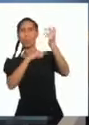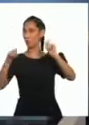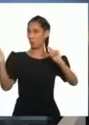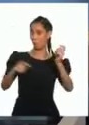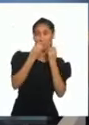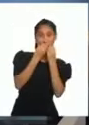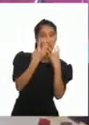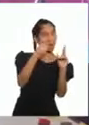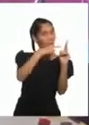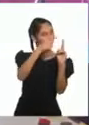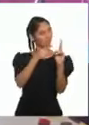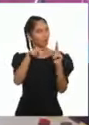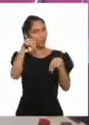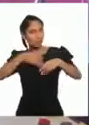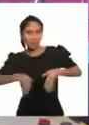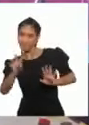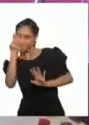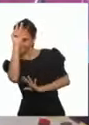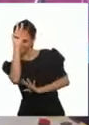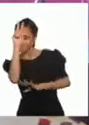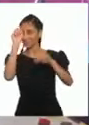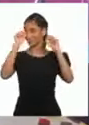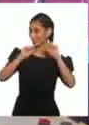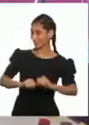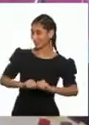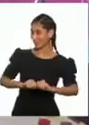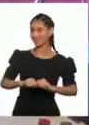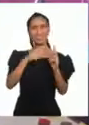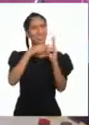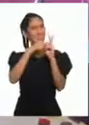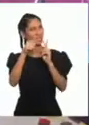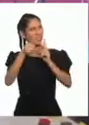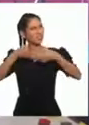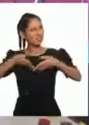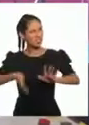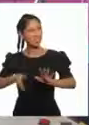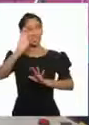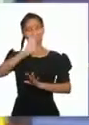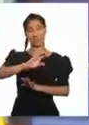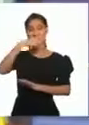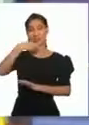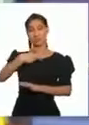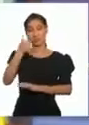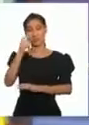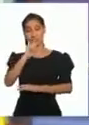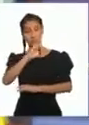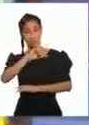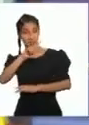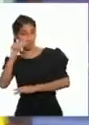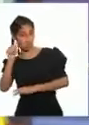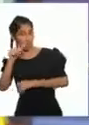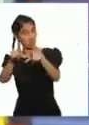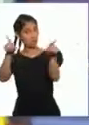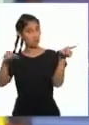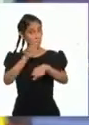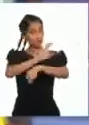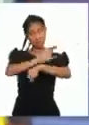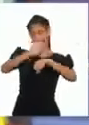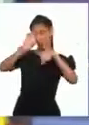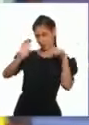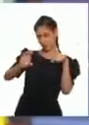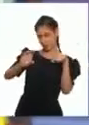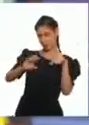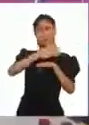Sí, son de Chetilla, en Cajamarca. Don Catalino y Don